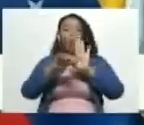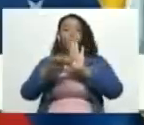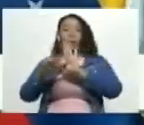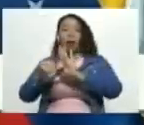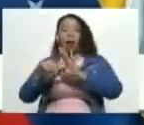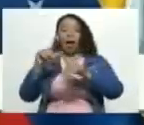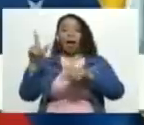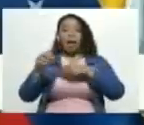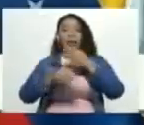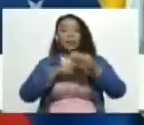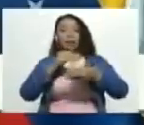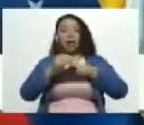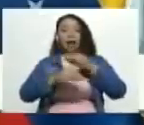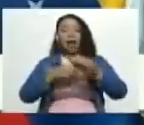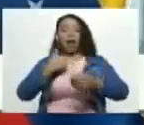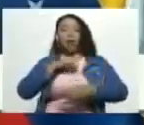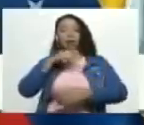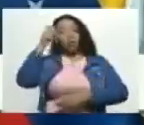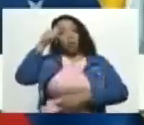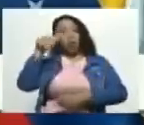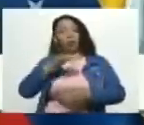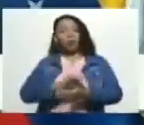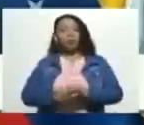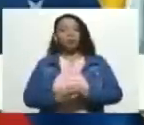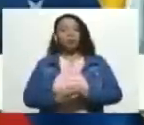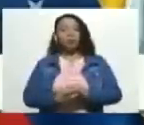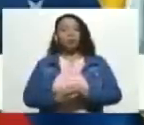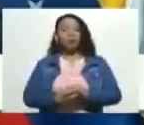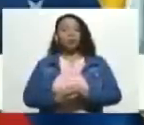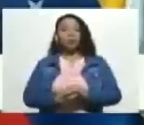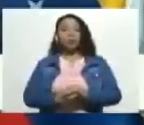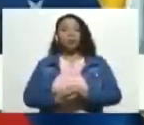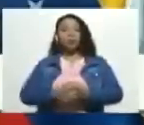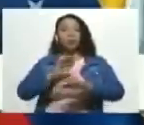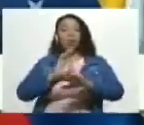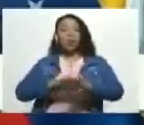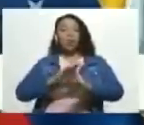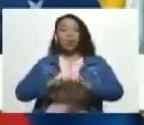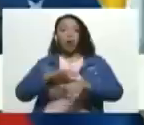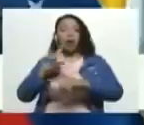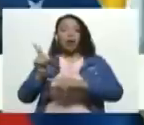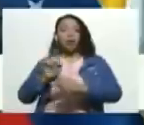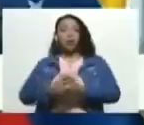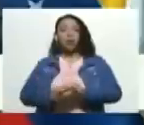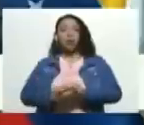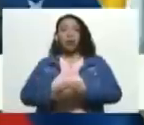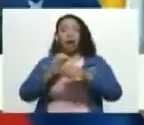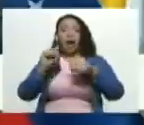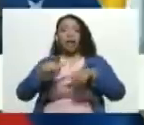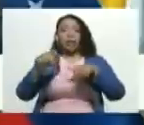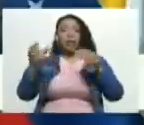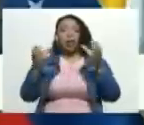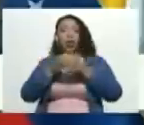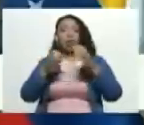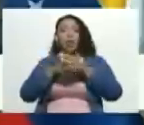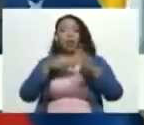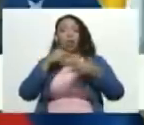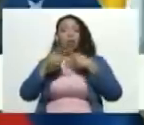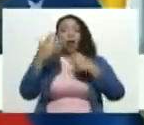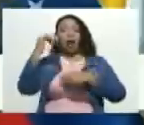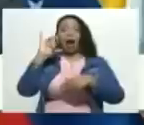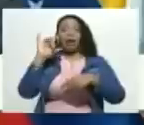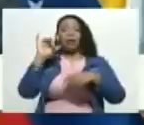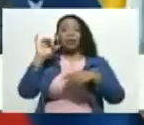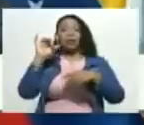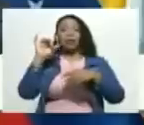atracar a nuestro pueblo por ello este sector político hoy está diezmado